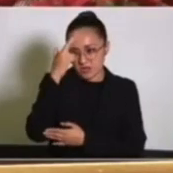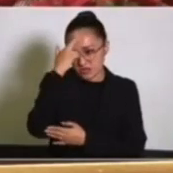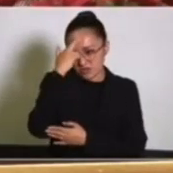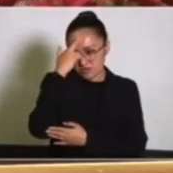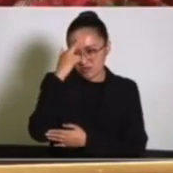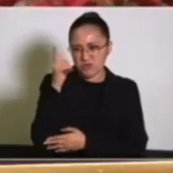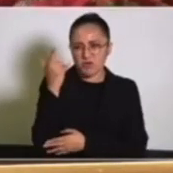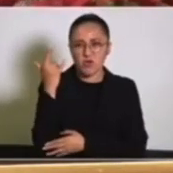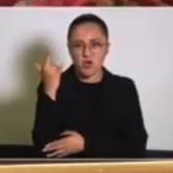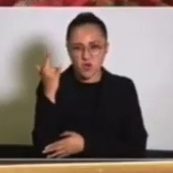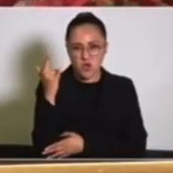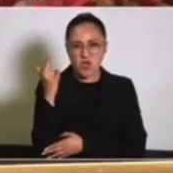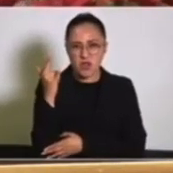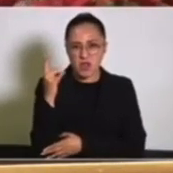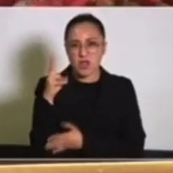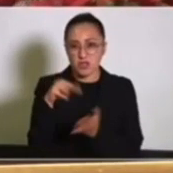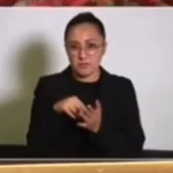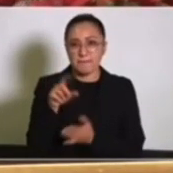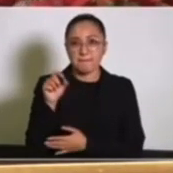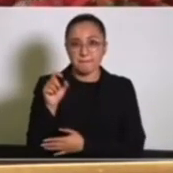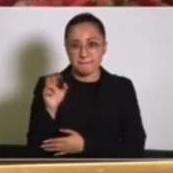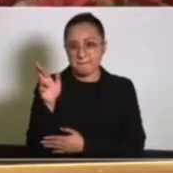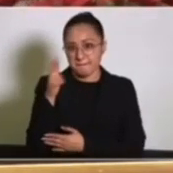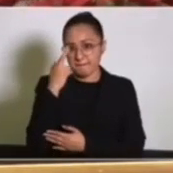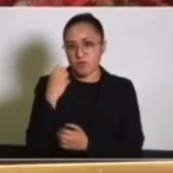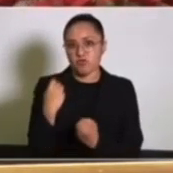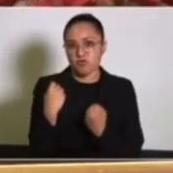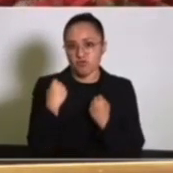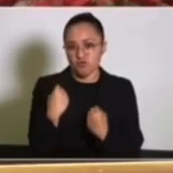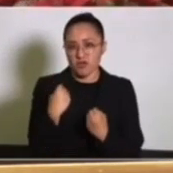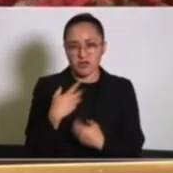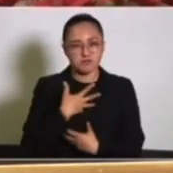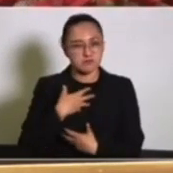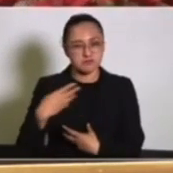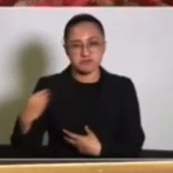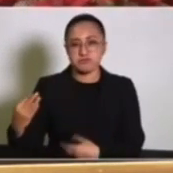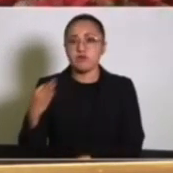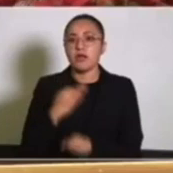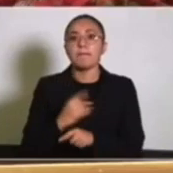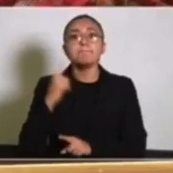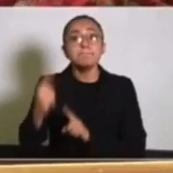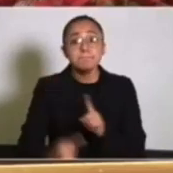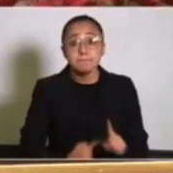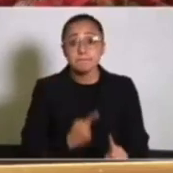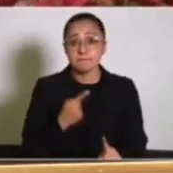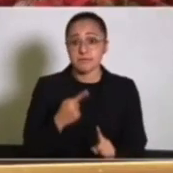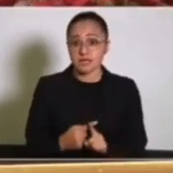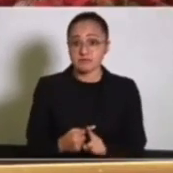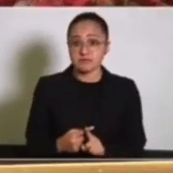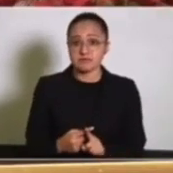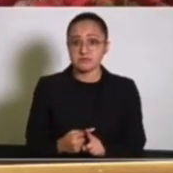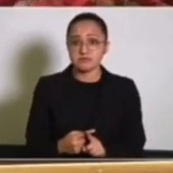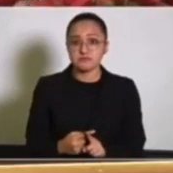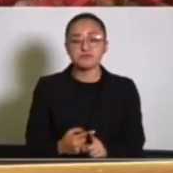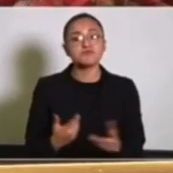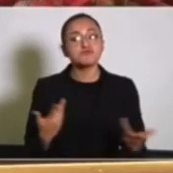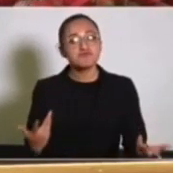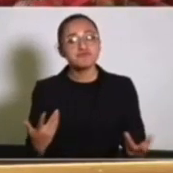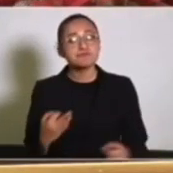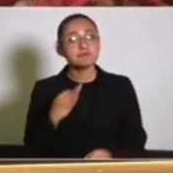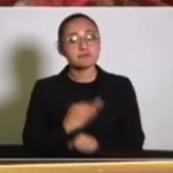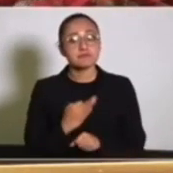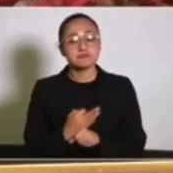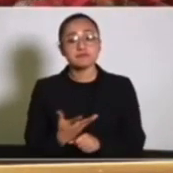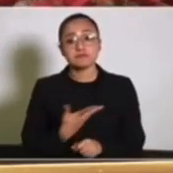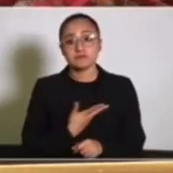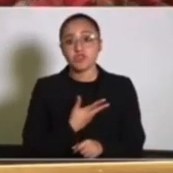en julio del 2020, ya estamos más arriba y todavía tenemos